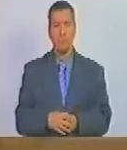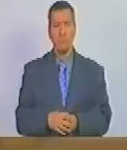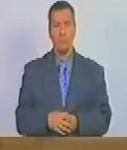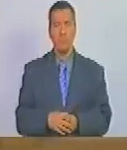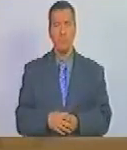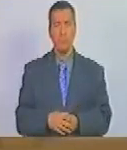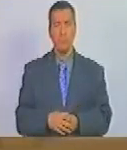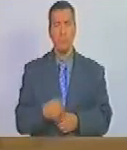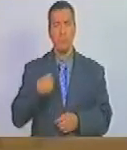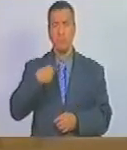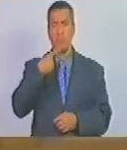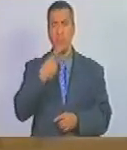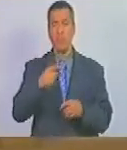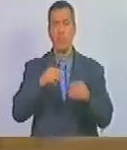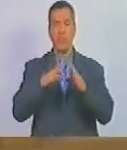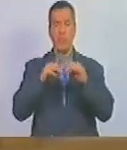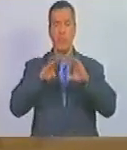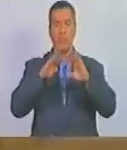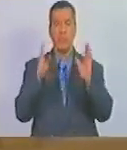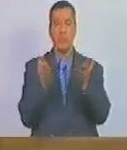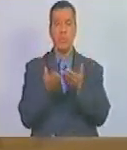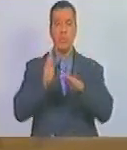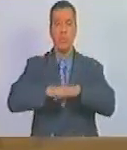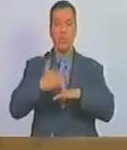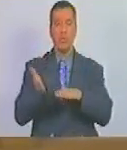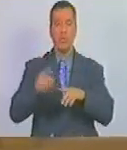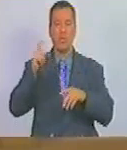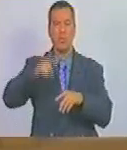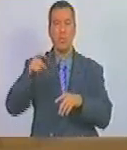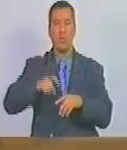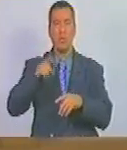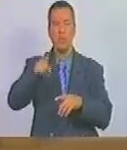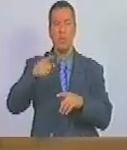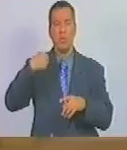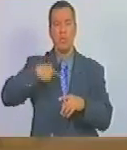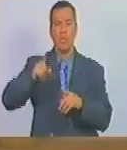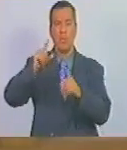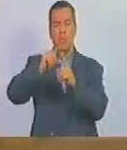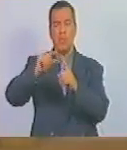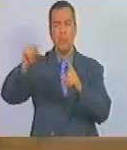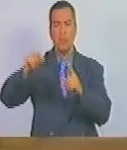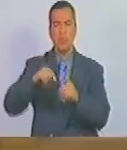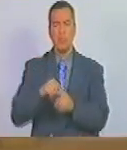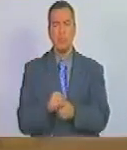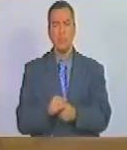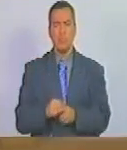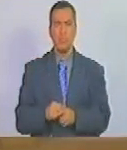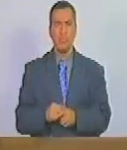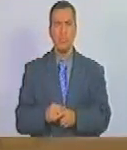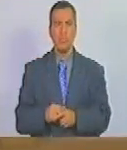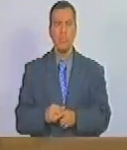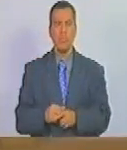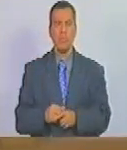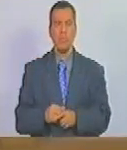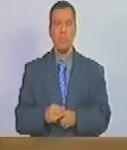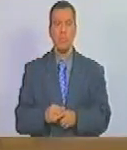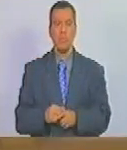a decirle al mundo por qué es necesario la existencia de Palestina como Estado por